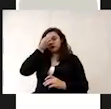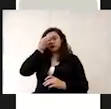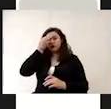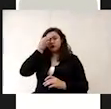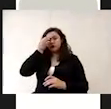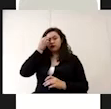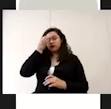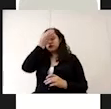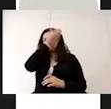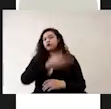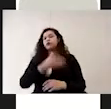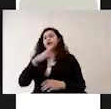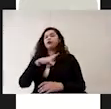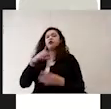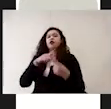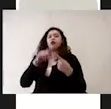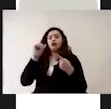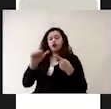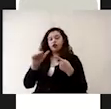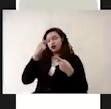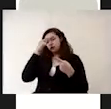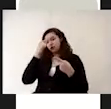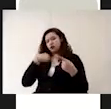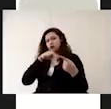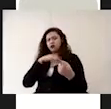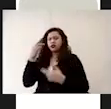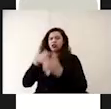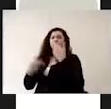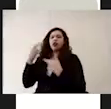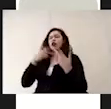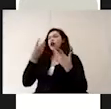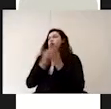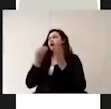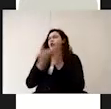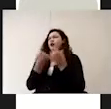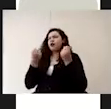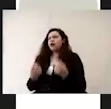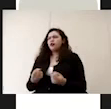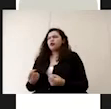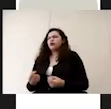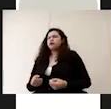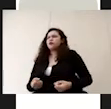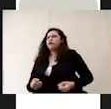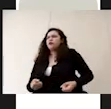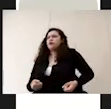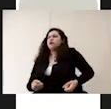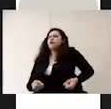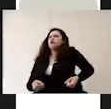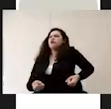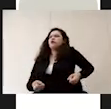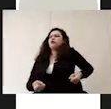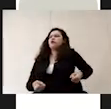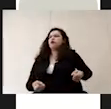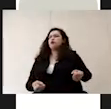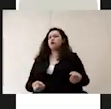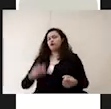aquí aquí aquí termina la fase a de nuestro regreso a clase seguro y empezamos con la fase b